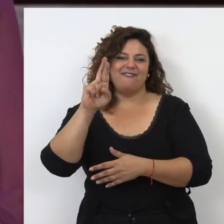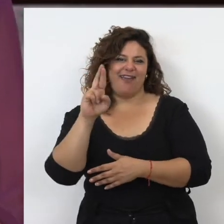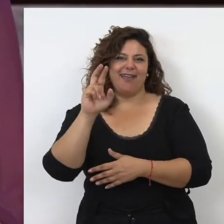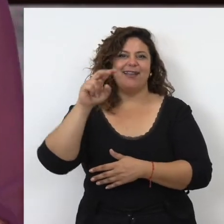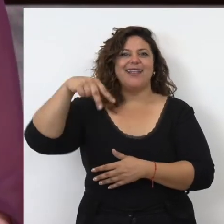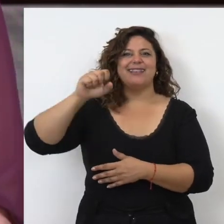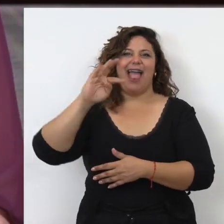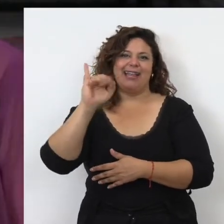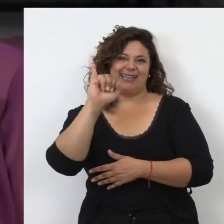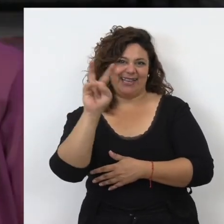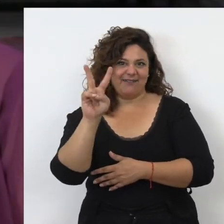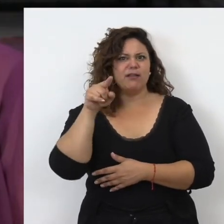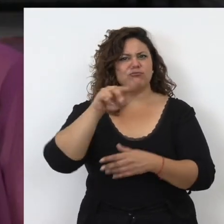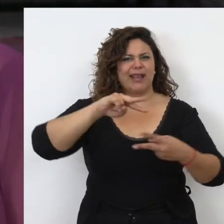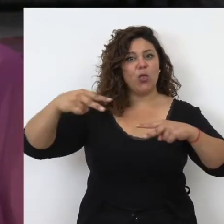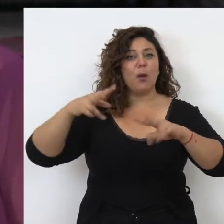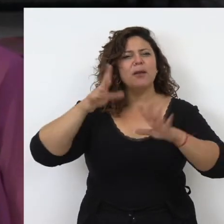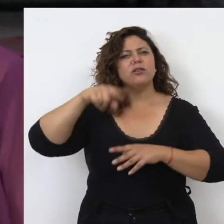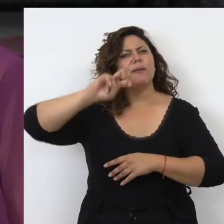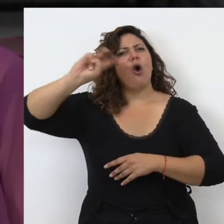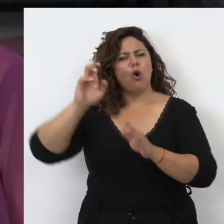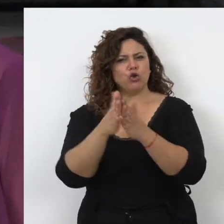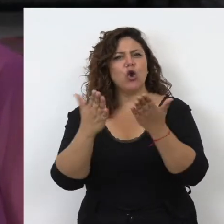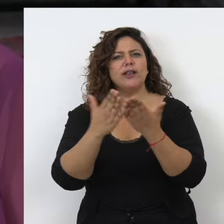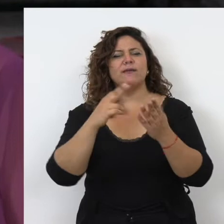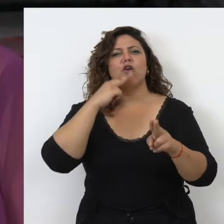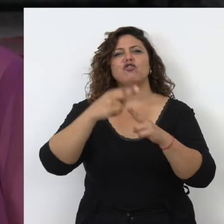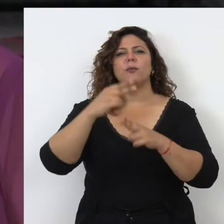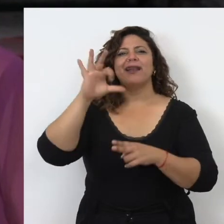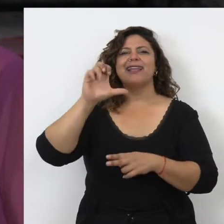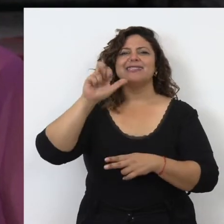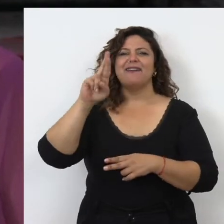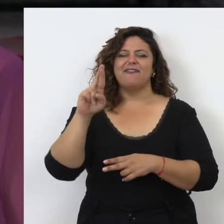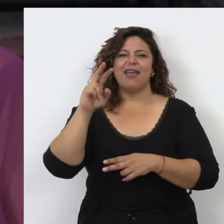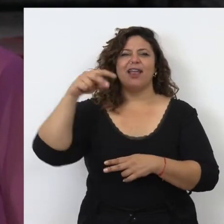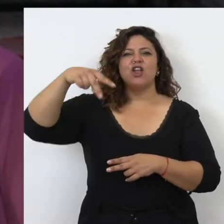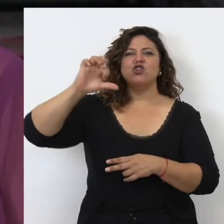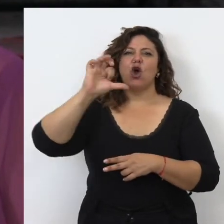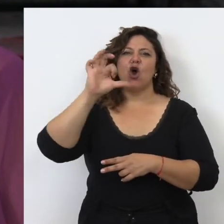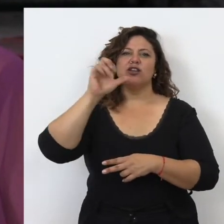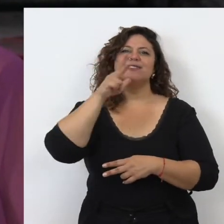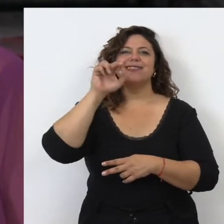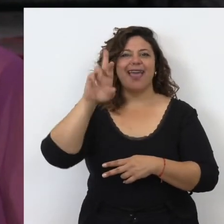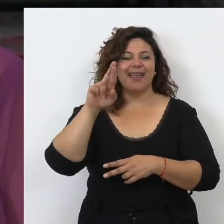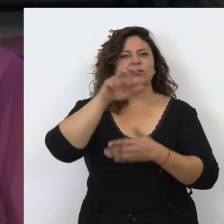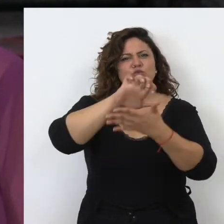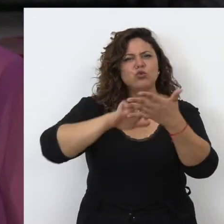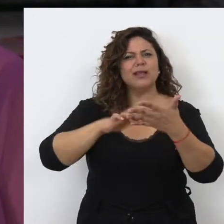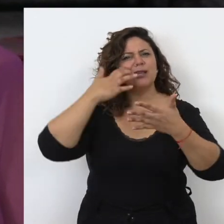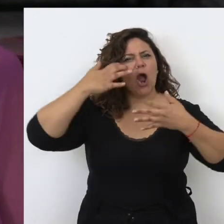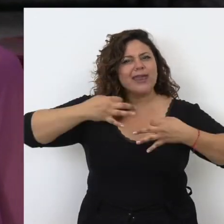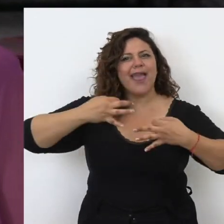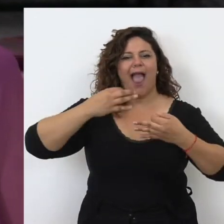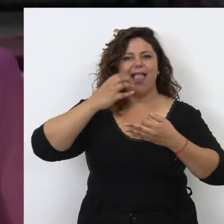Yair Natif, que es una traducción, pero también estoy trabajando en otro libro que se llama Sefer Ayosher, y que eso sí que es un texto